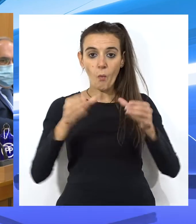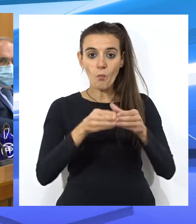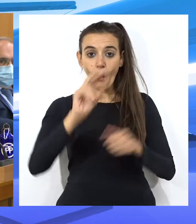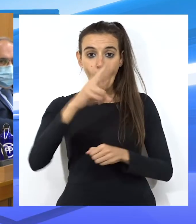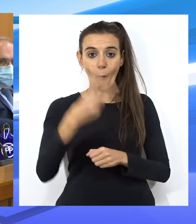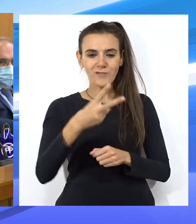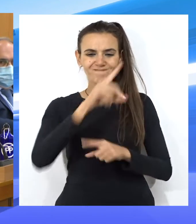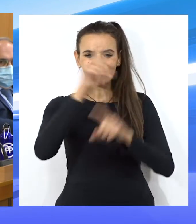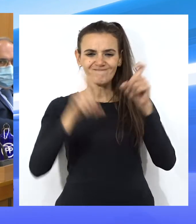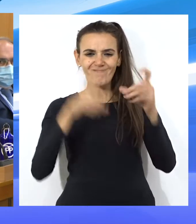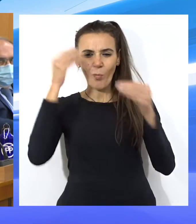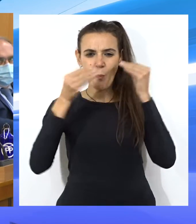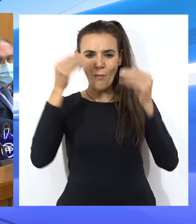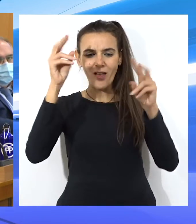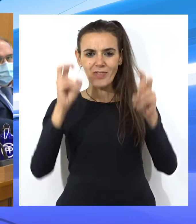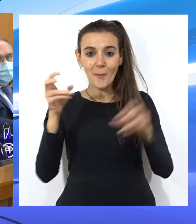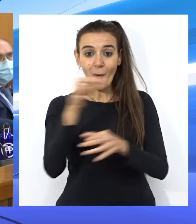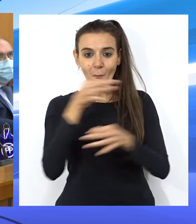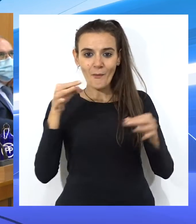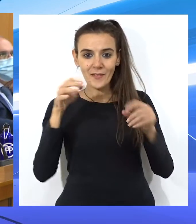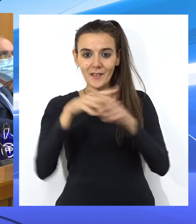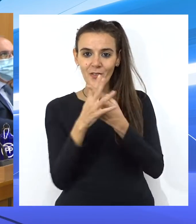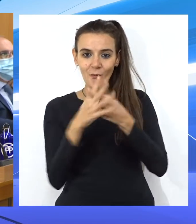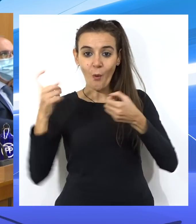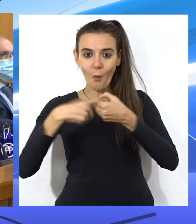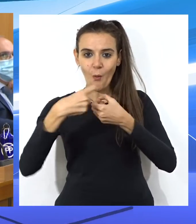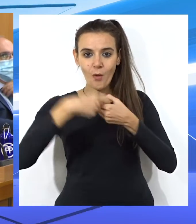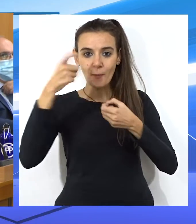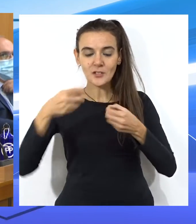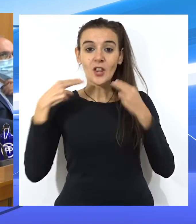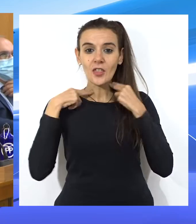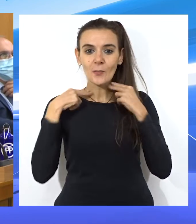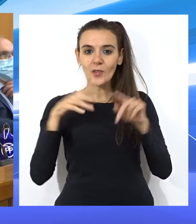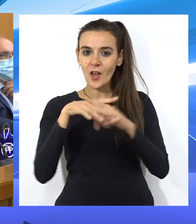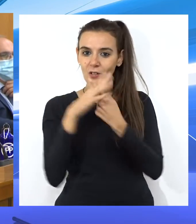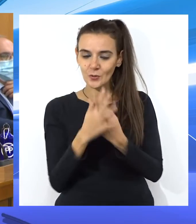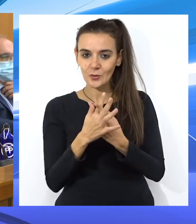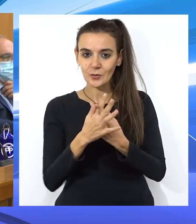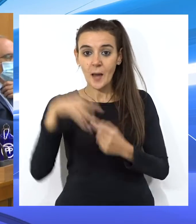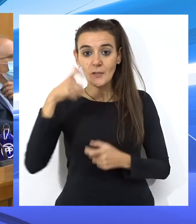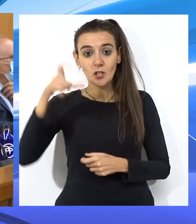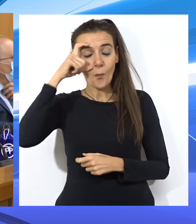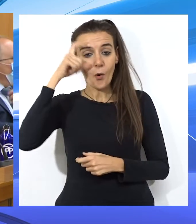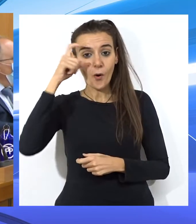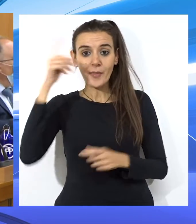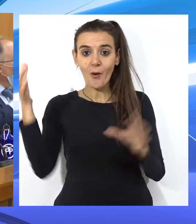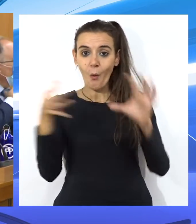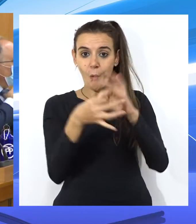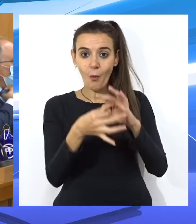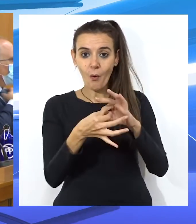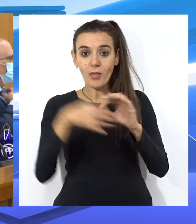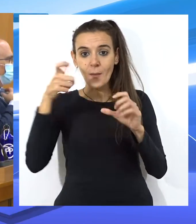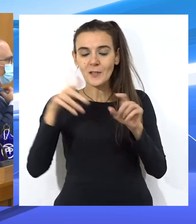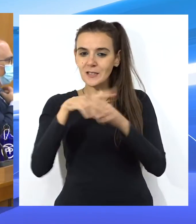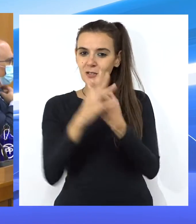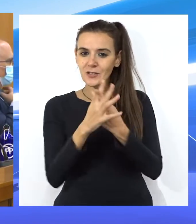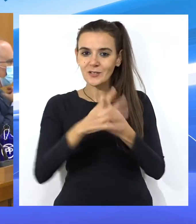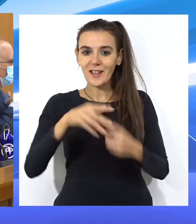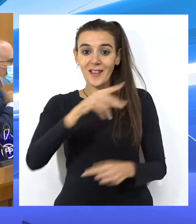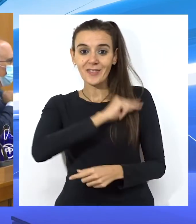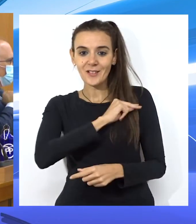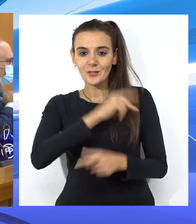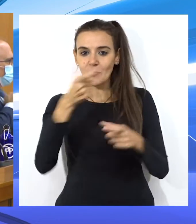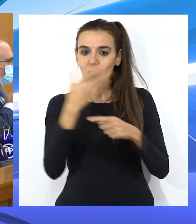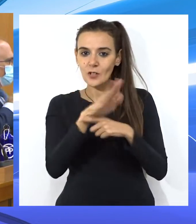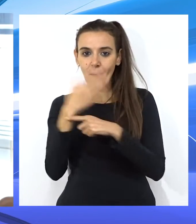Vox cuestiona la idoneidad para ostentar la condición de diputado de la Asamblea de Mohamed Ali, junto a la dignidad y distinción como